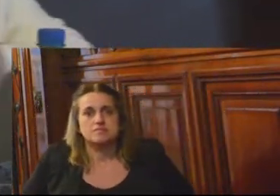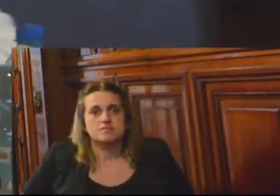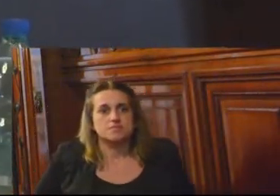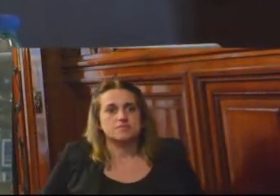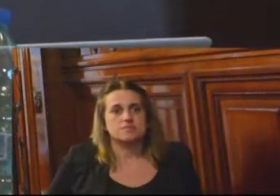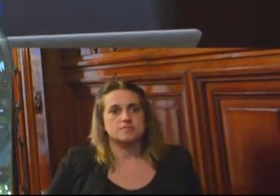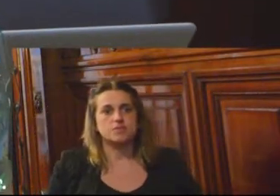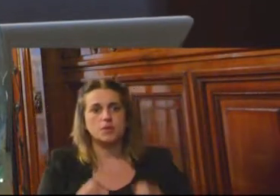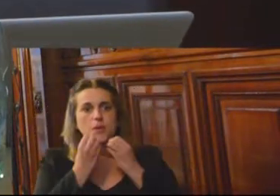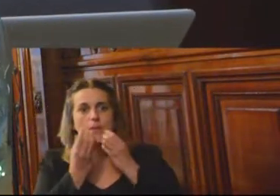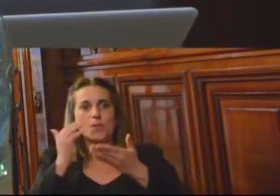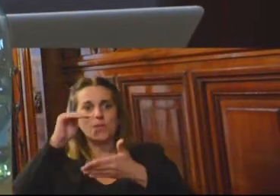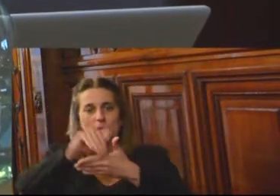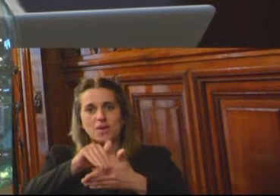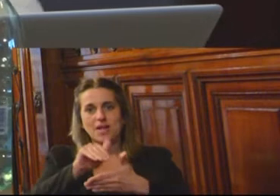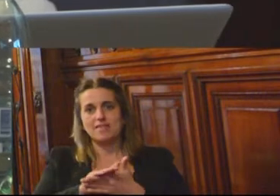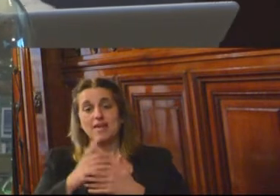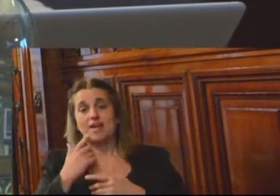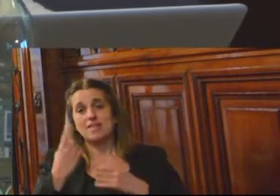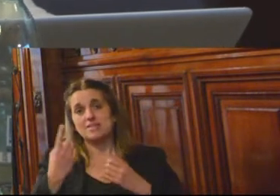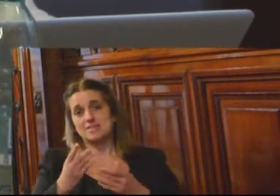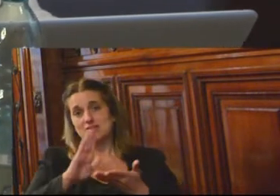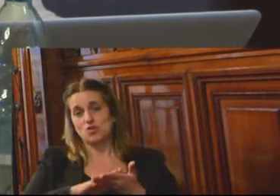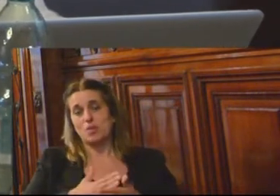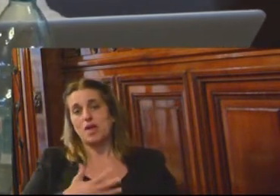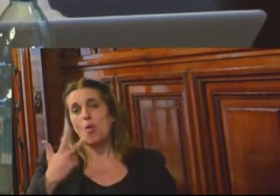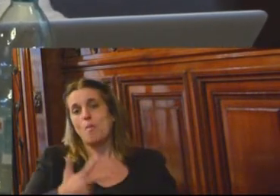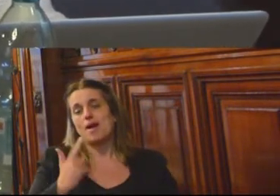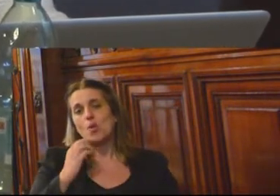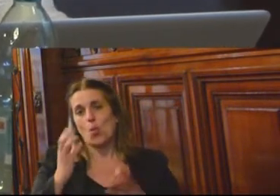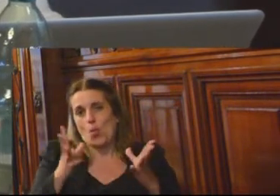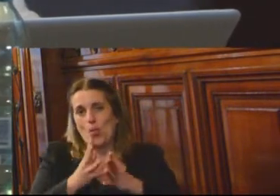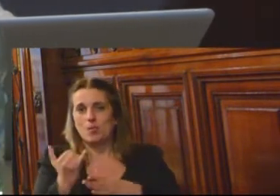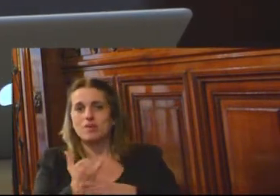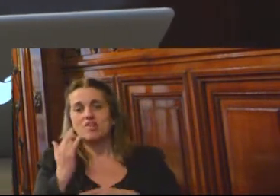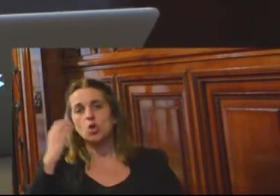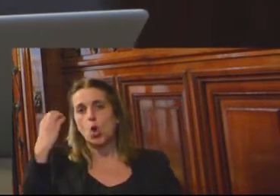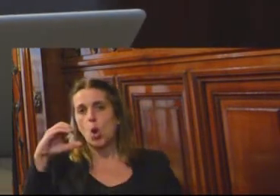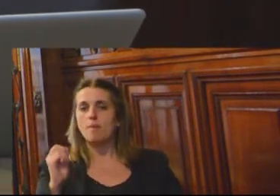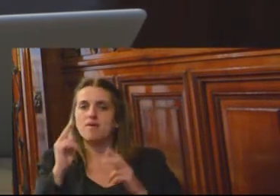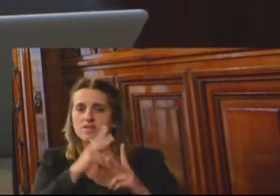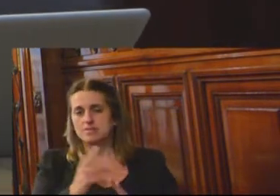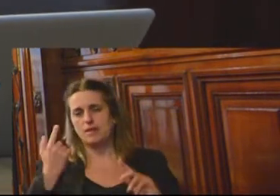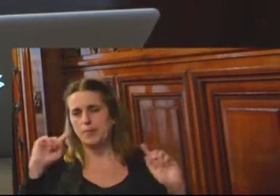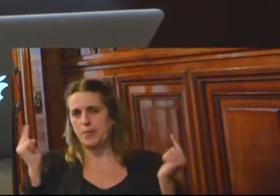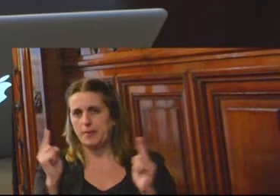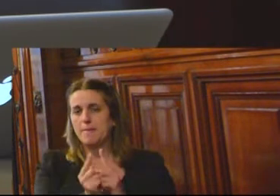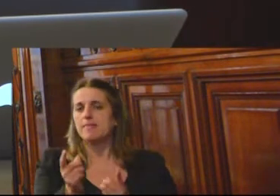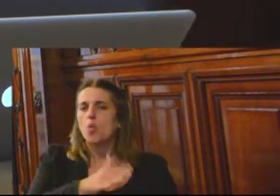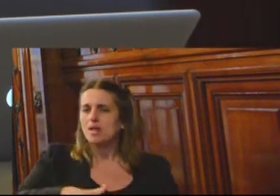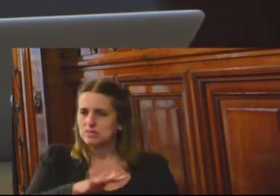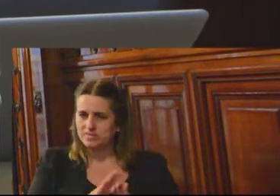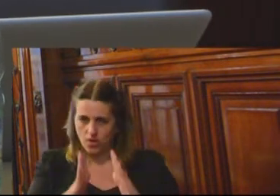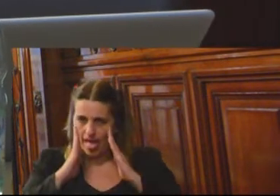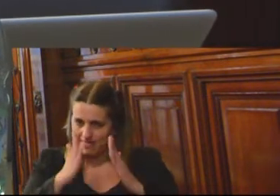Buenas tardes. Adriana Ledaño de la Corporación Humanas Colombia. Voy a referir brevemente a una situación que merece la atención